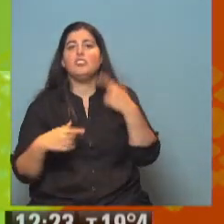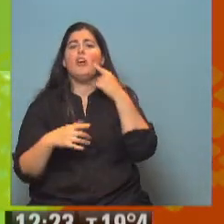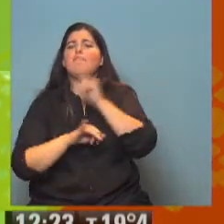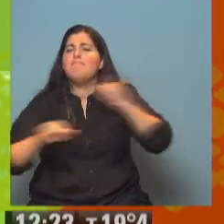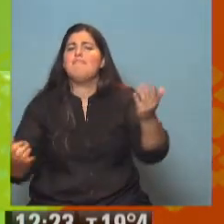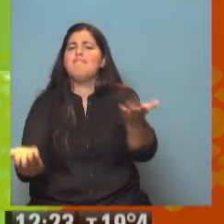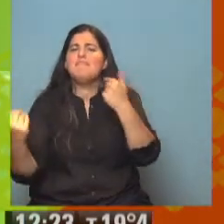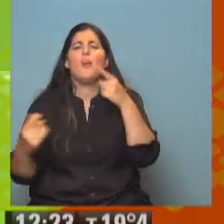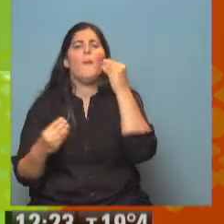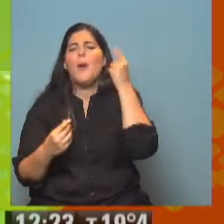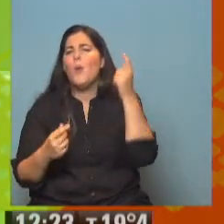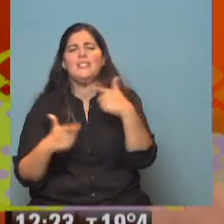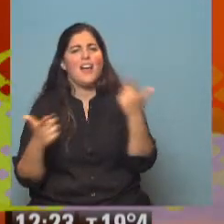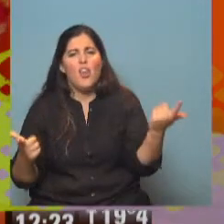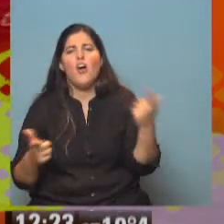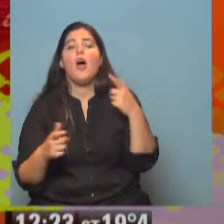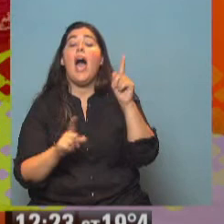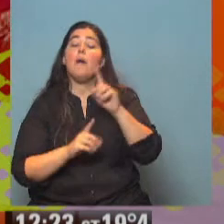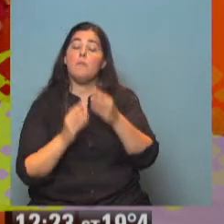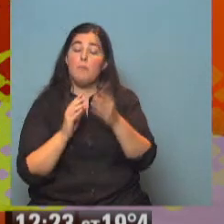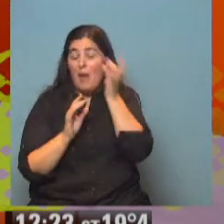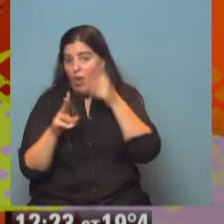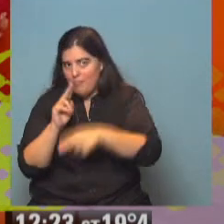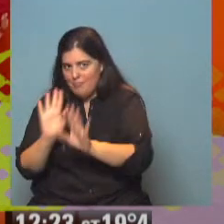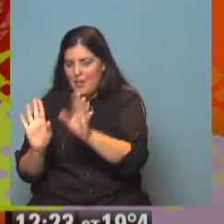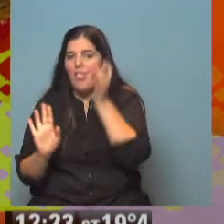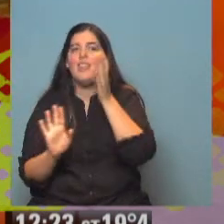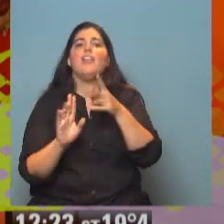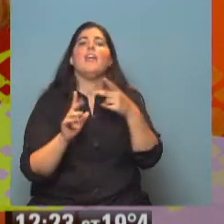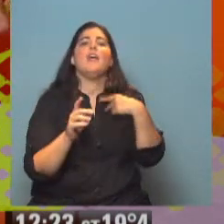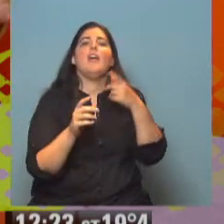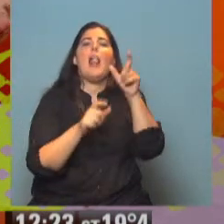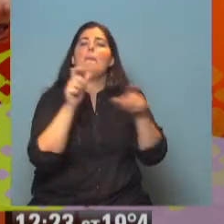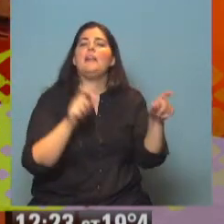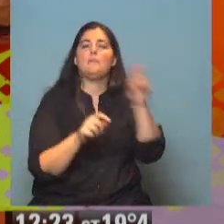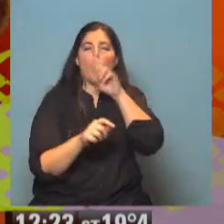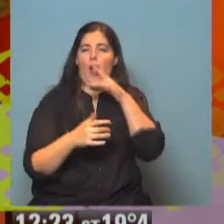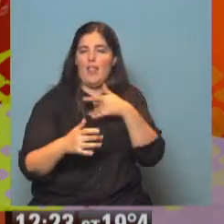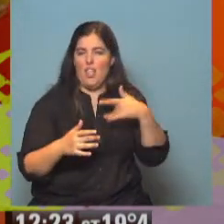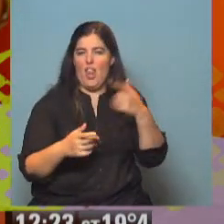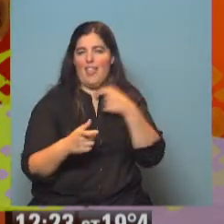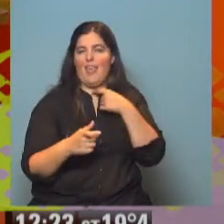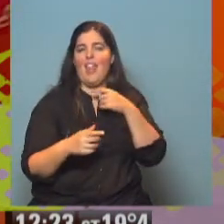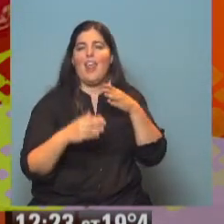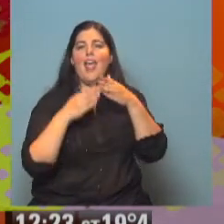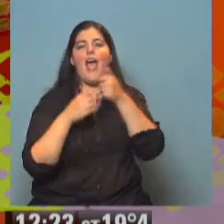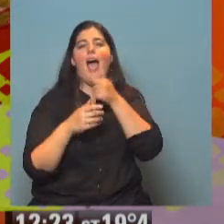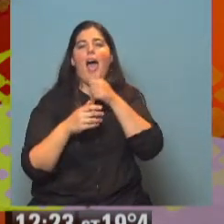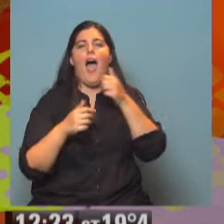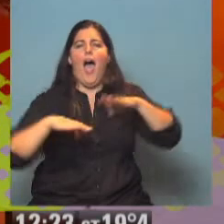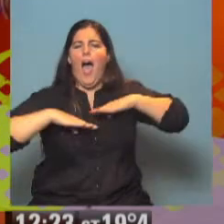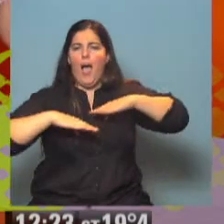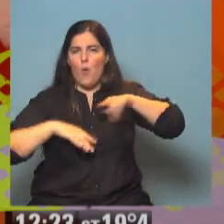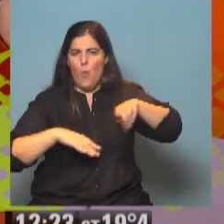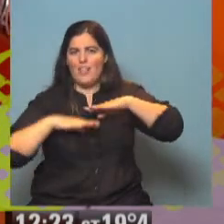a que tengan la autoestima fuerte. Las señoras vienen muchas veces, perdón que te interrumpa, que quieren hacer aquajín. No, porque tengo que hacer aquajín. Andá a hacer aquajín